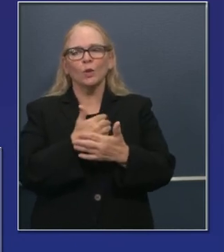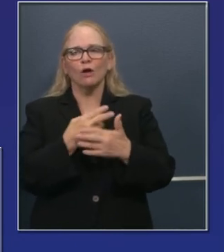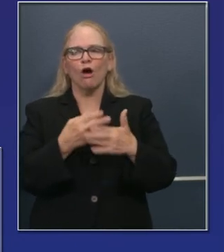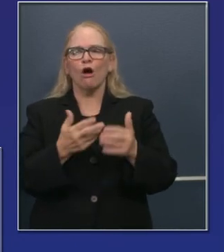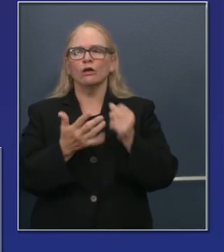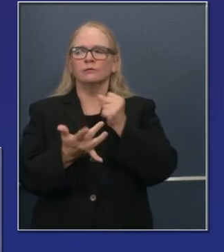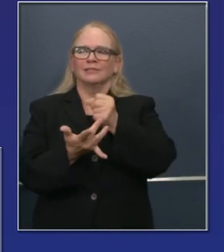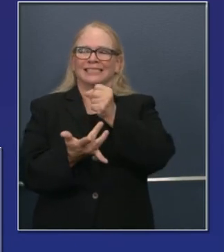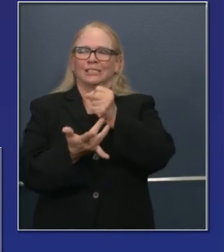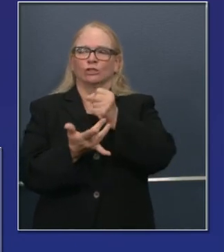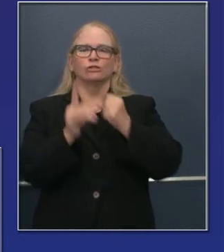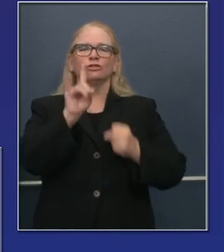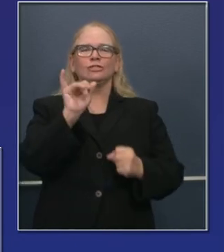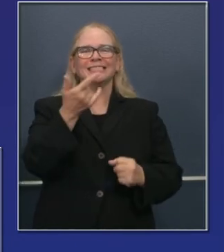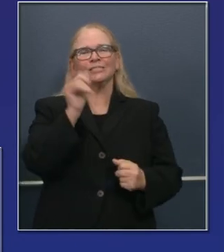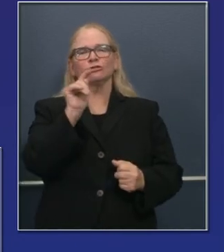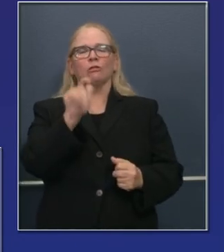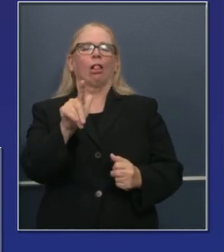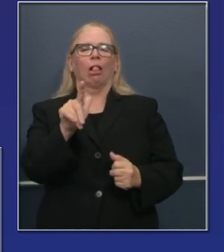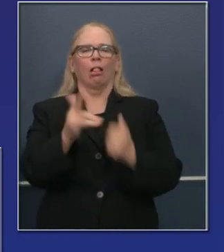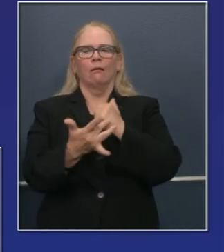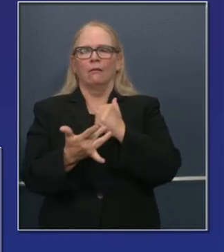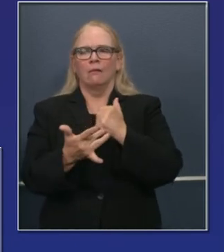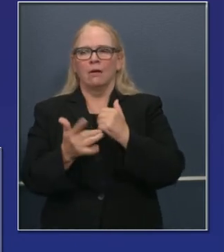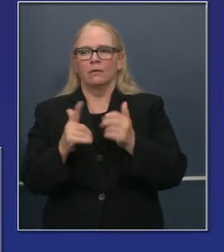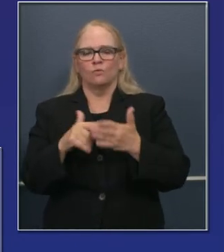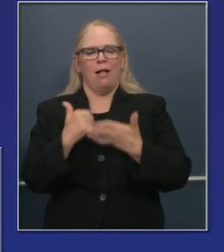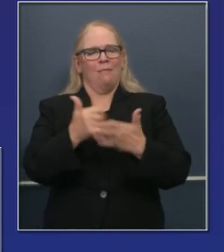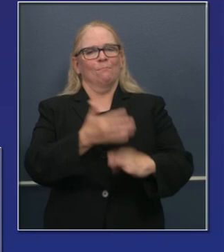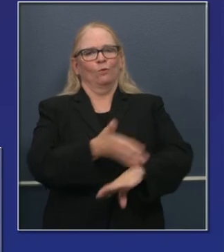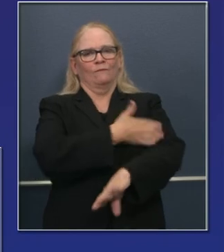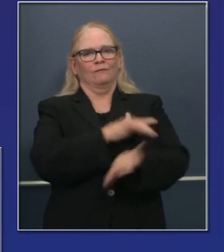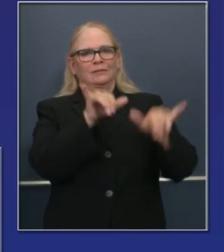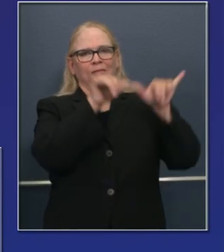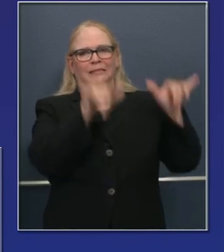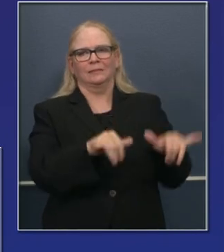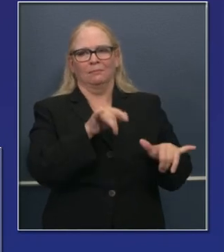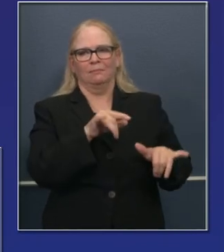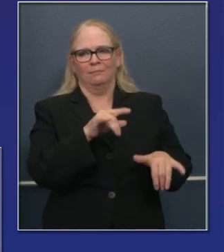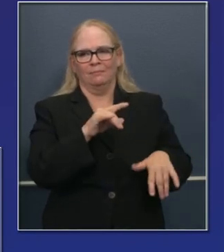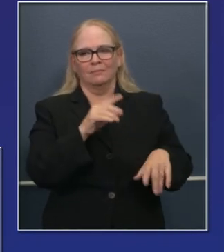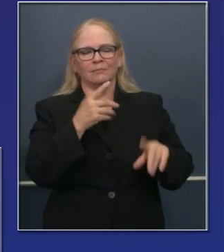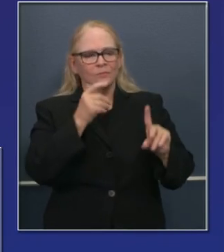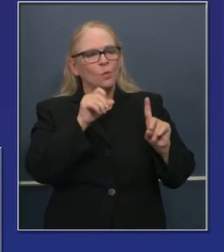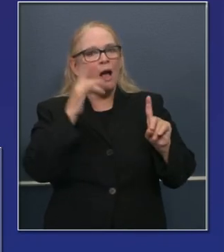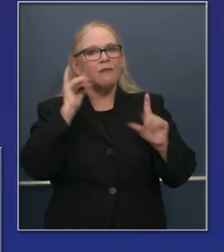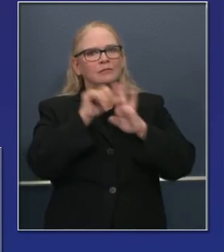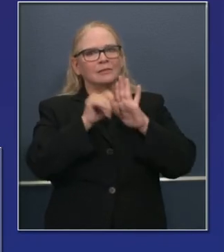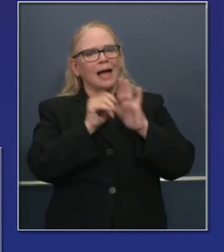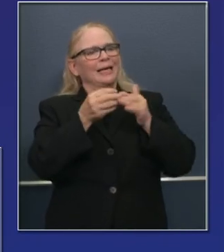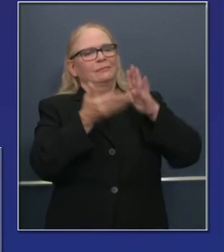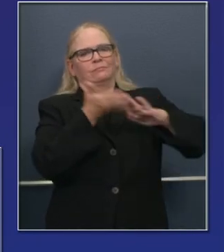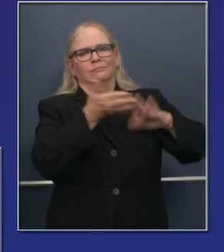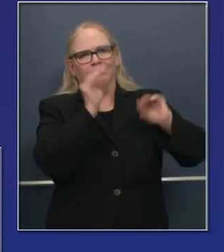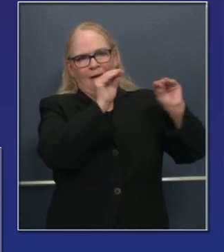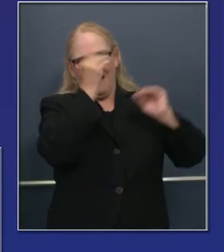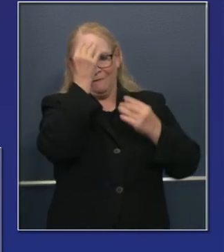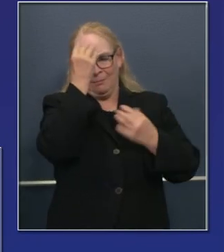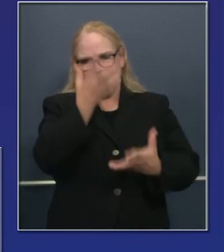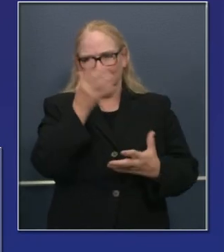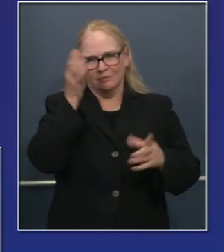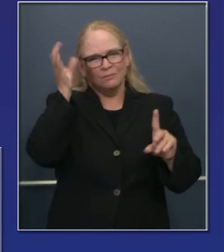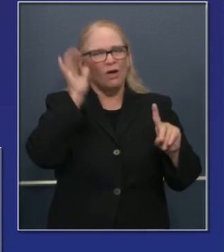recursos digitales, comenzando a mejorar nuestros recursos y personales. El propósito de esta oficina es de realmente